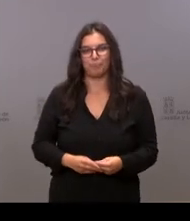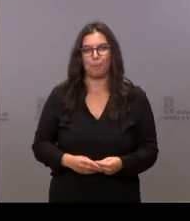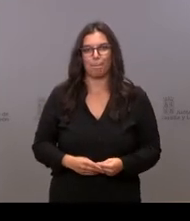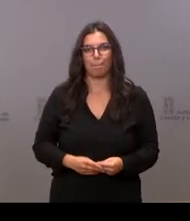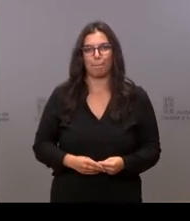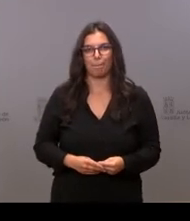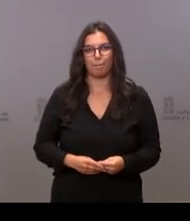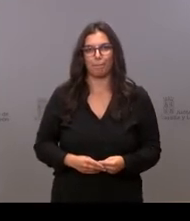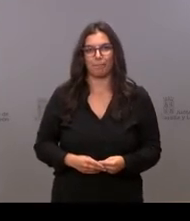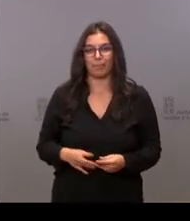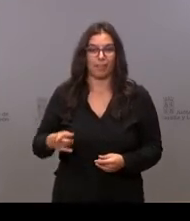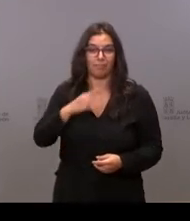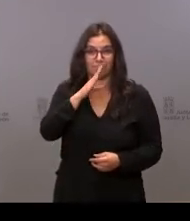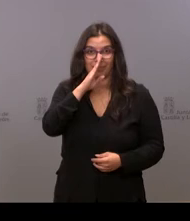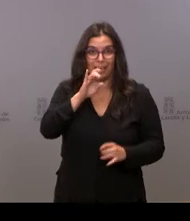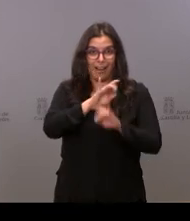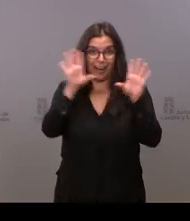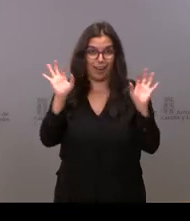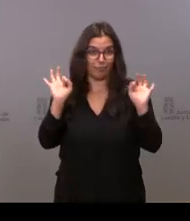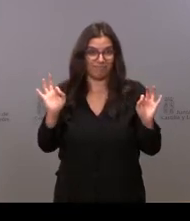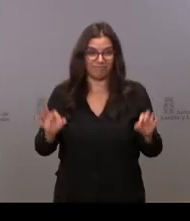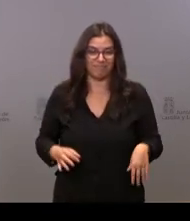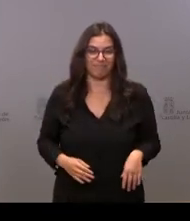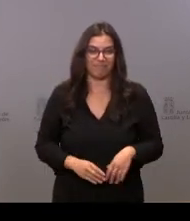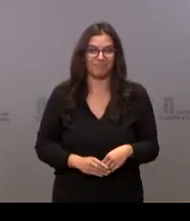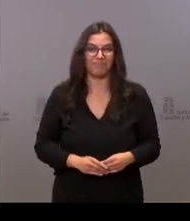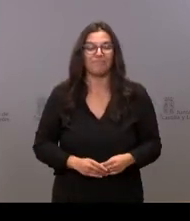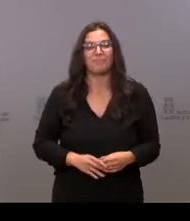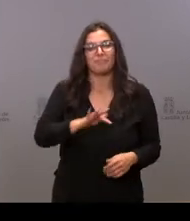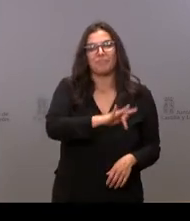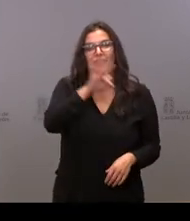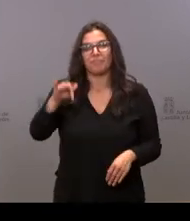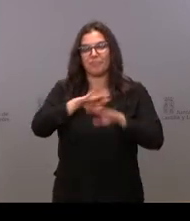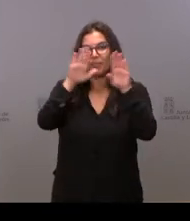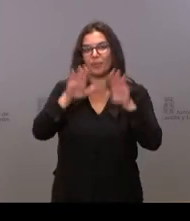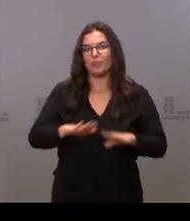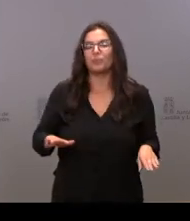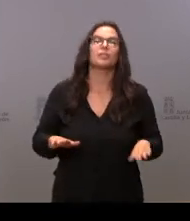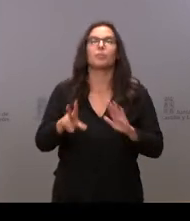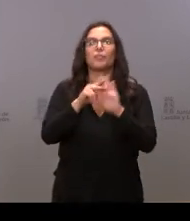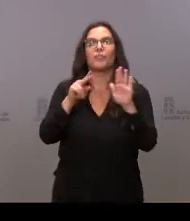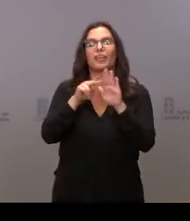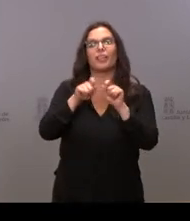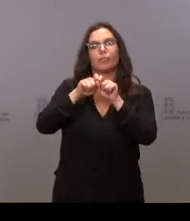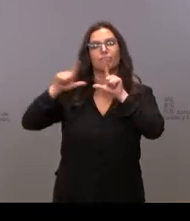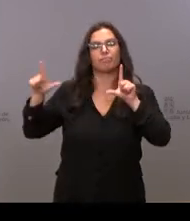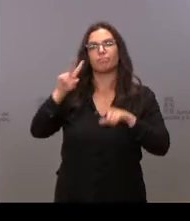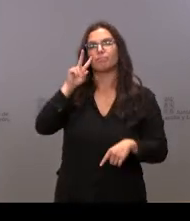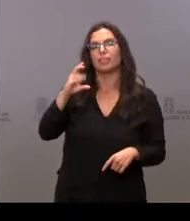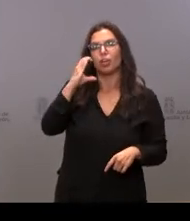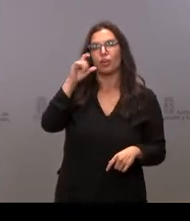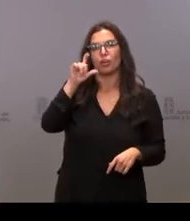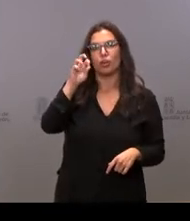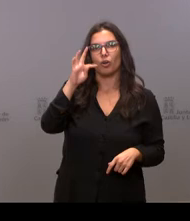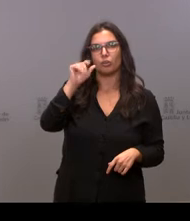Se puede decir más alto, pero no más claro, ¿eh? Bueno, pues vamos a finalizar con un vídeo en el que vamos a ver a Clotilde